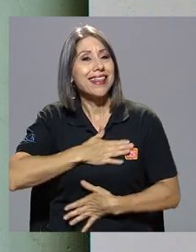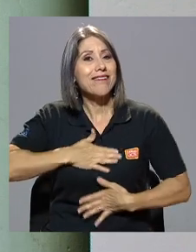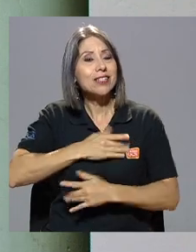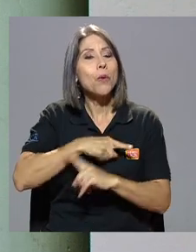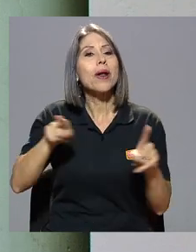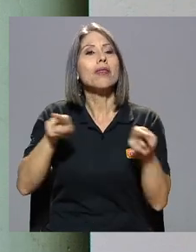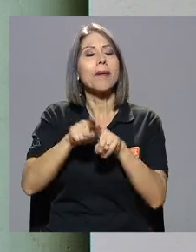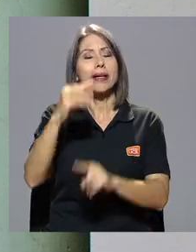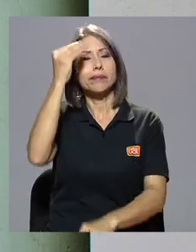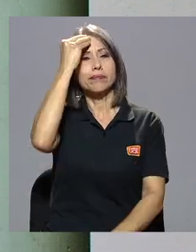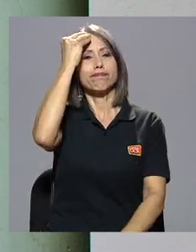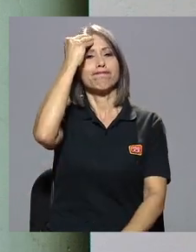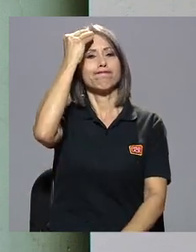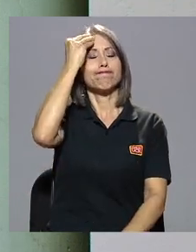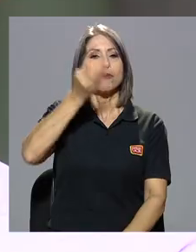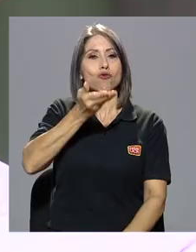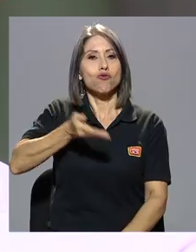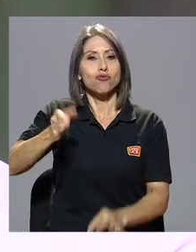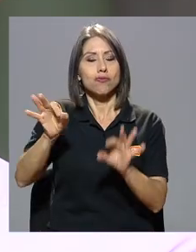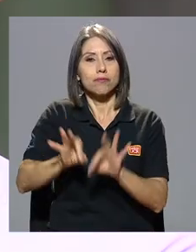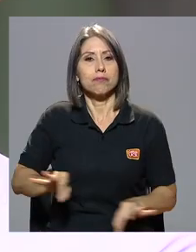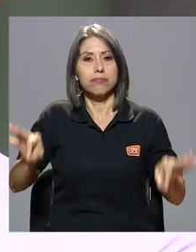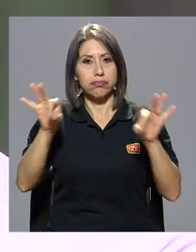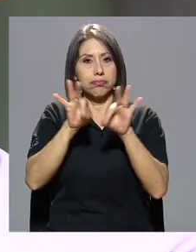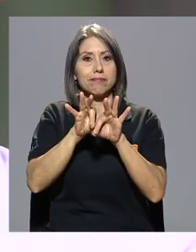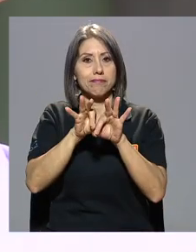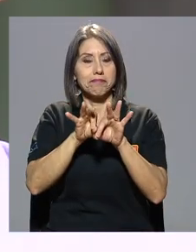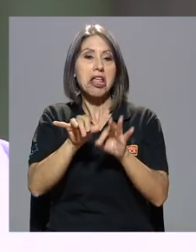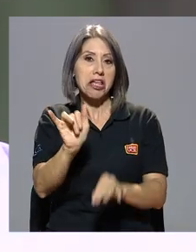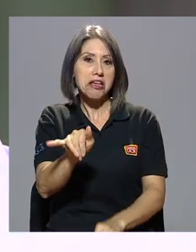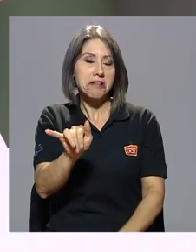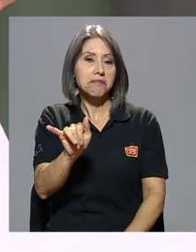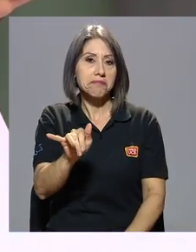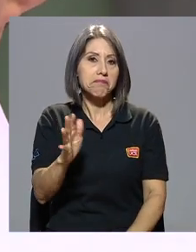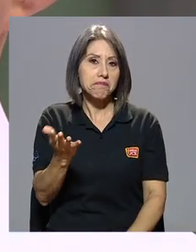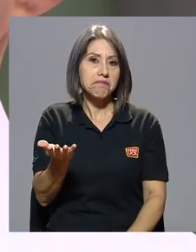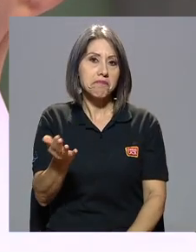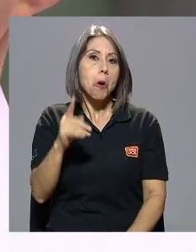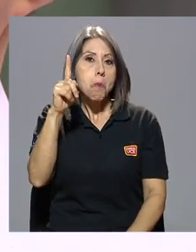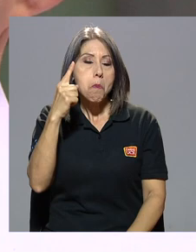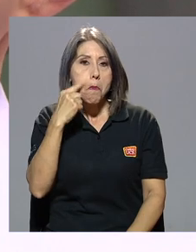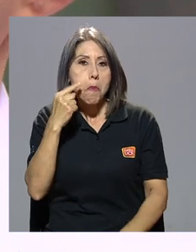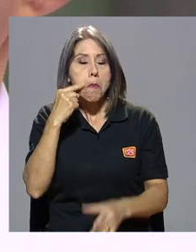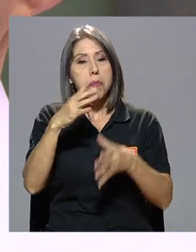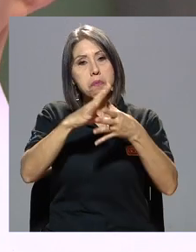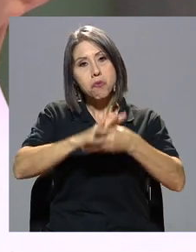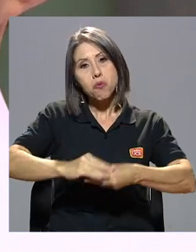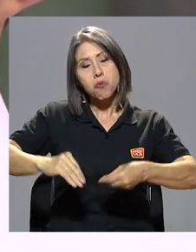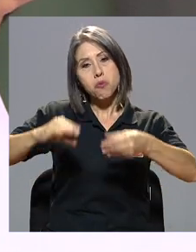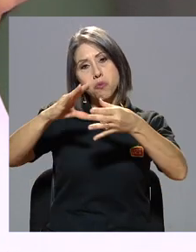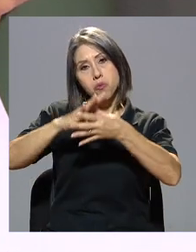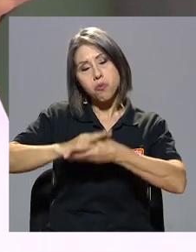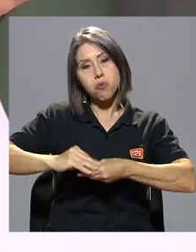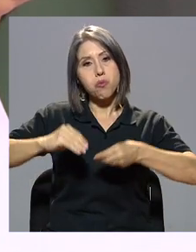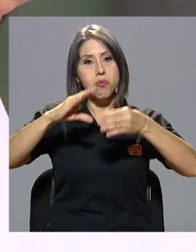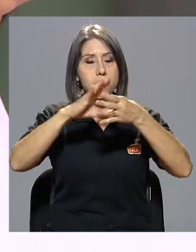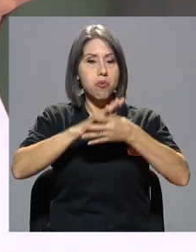inconsciente cosas muy importantes. Entonces, era así, un padre cuentacuentos.